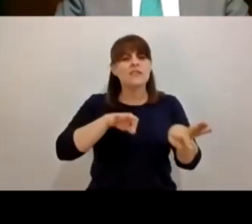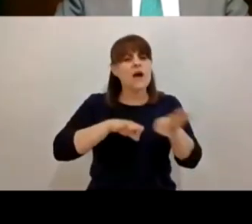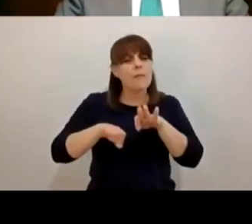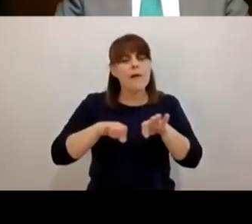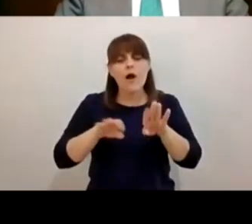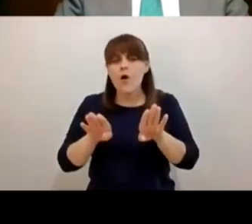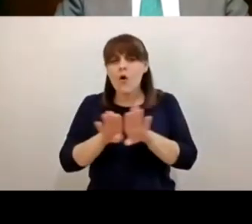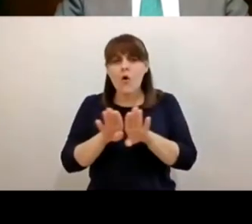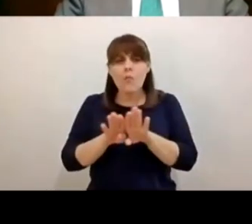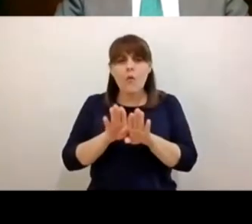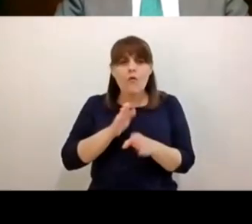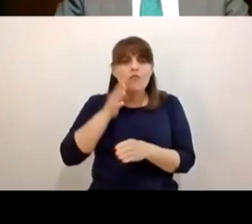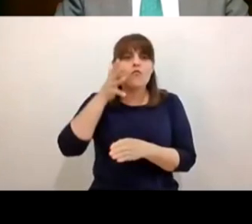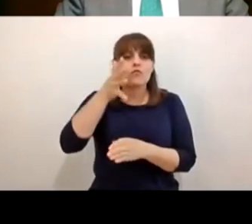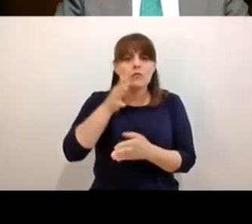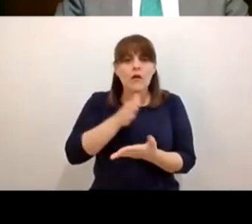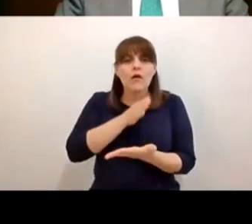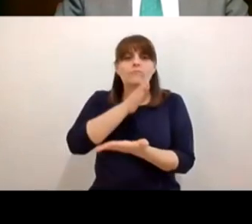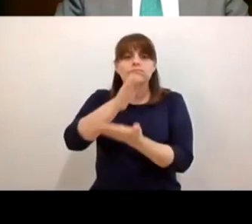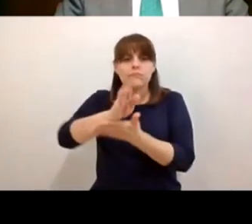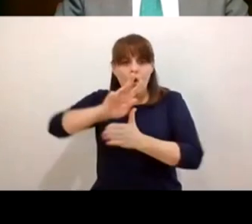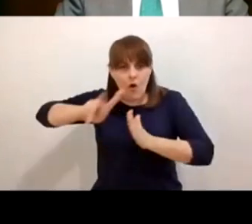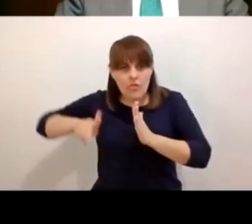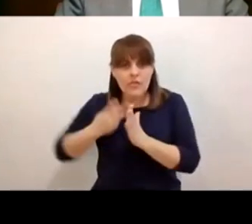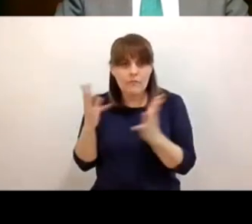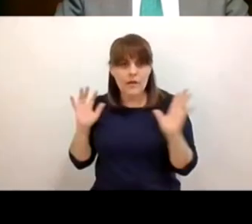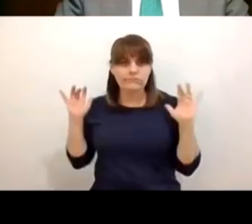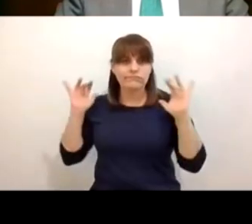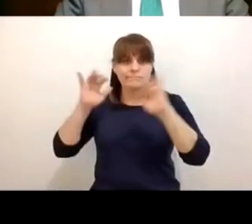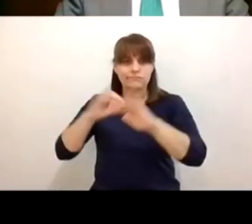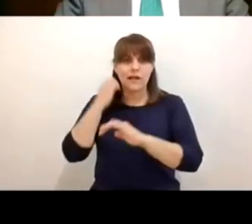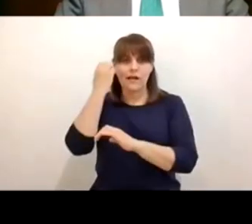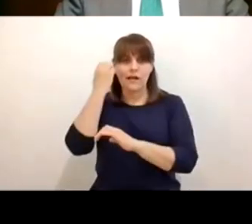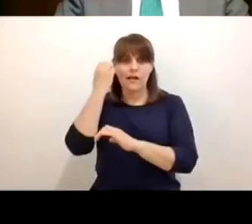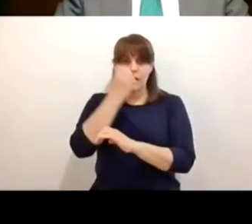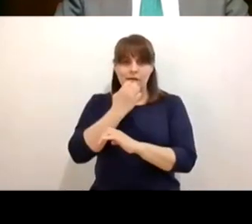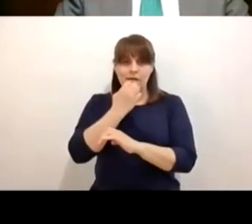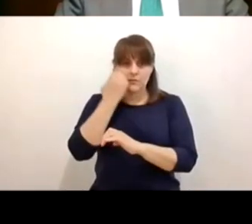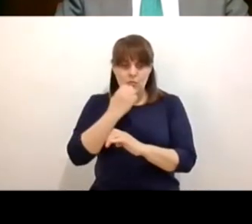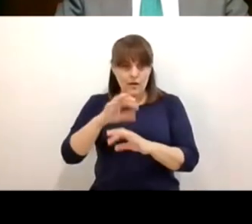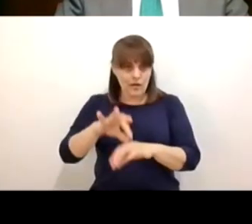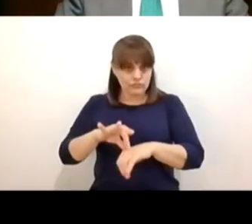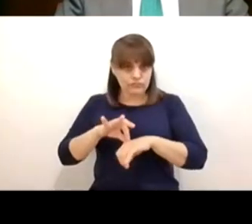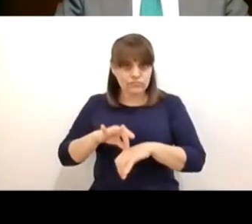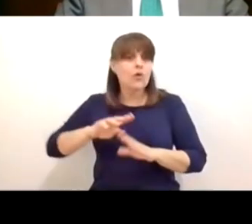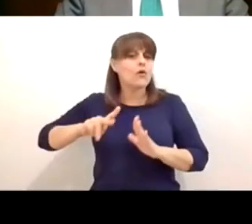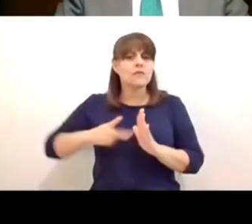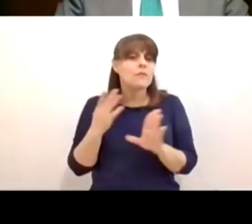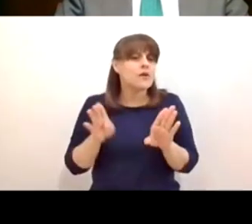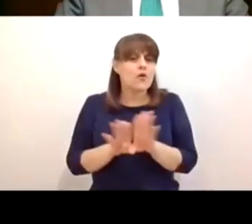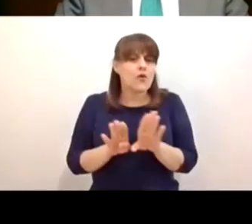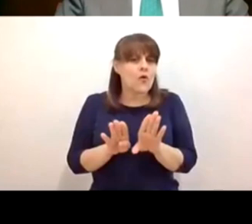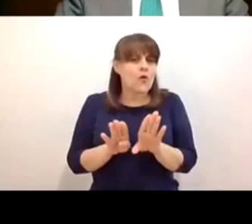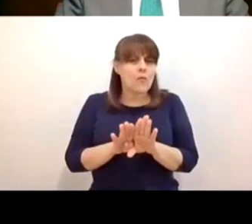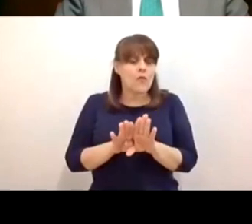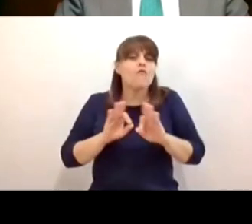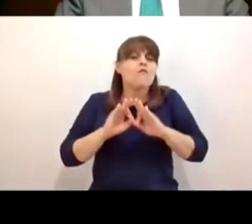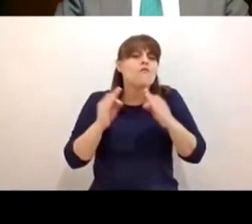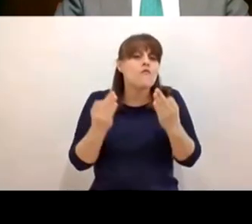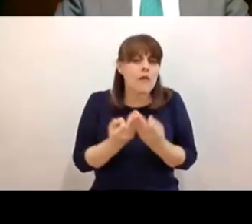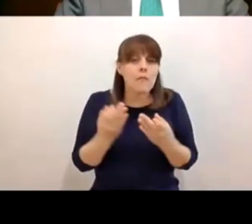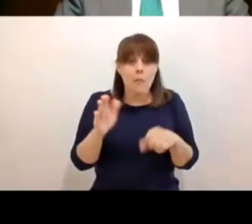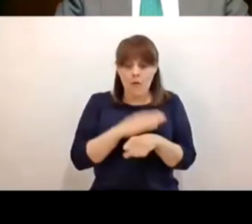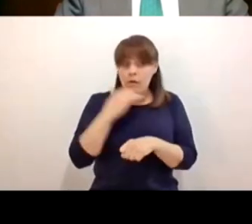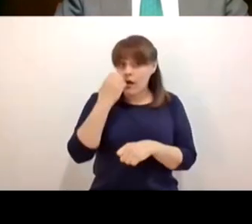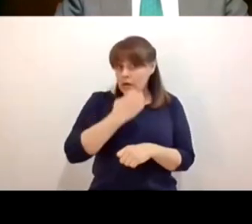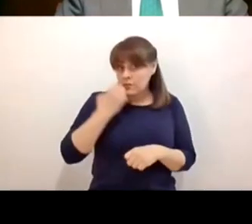regresemos de forma presencial? esta es una duda que se repite ¿cómo va a ser eso y con qué medios? porque las escuelas